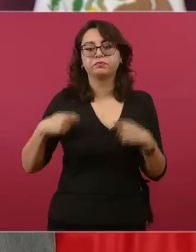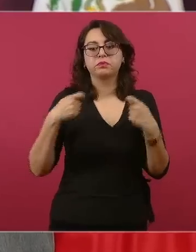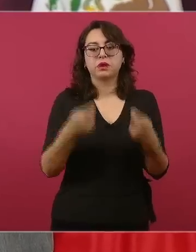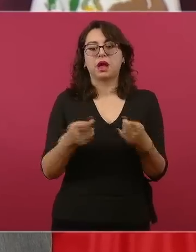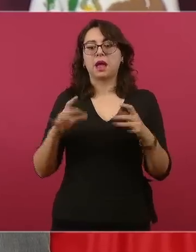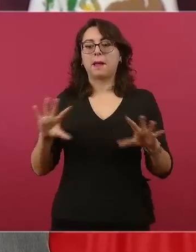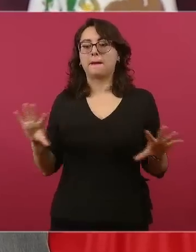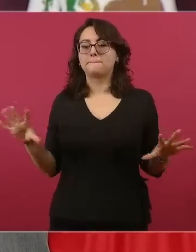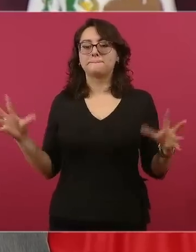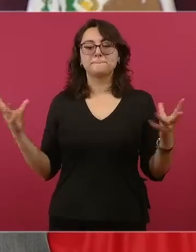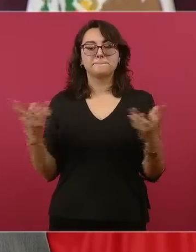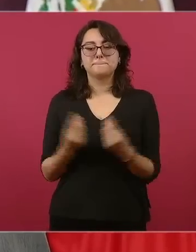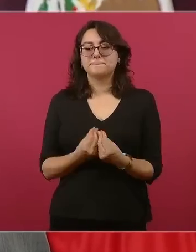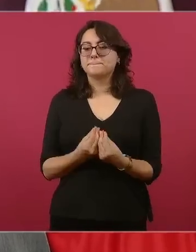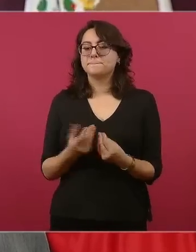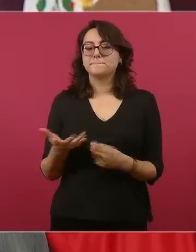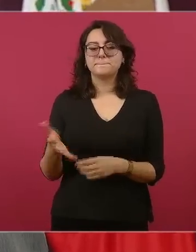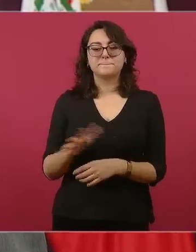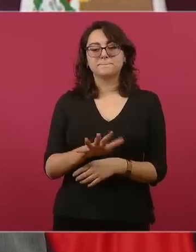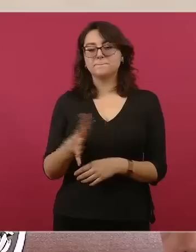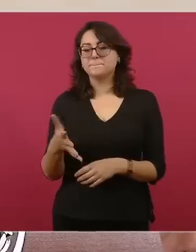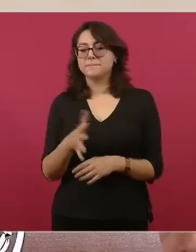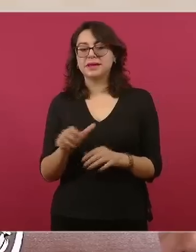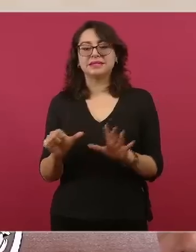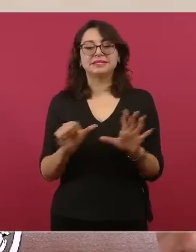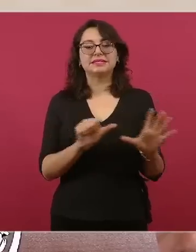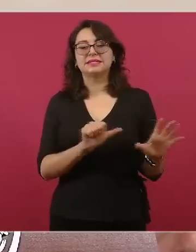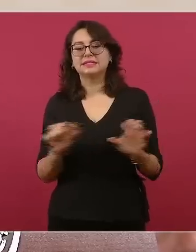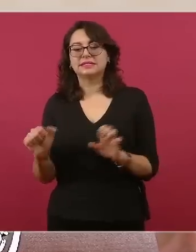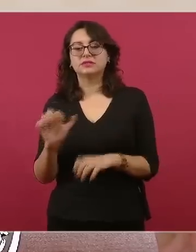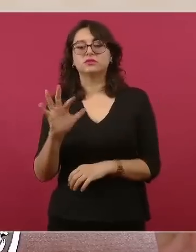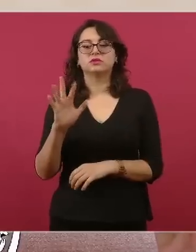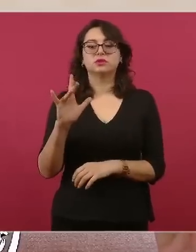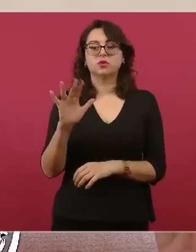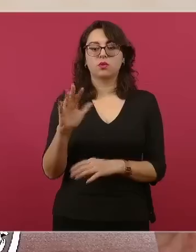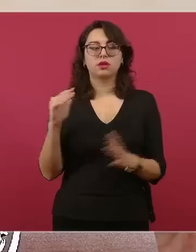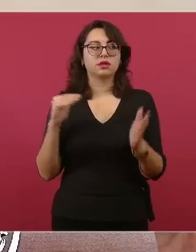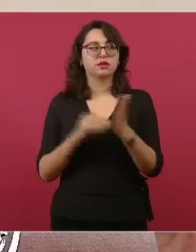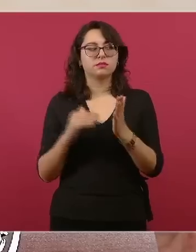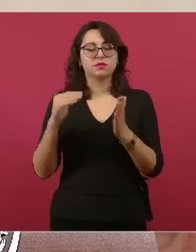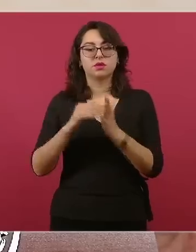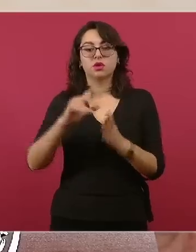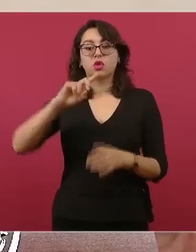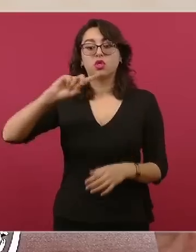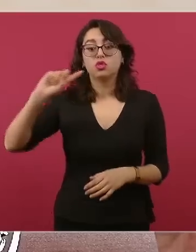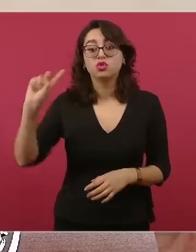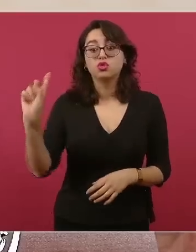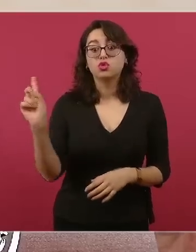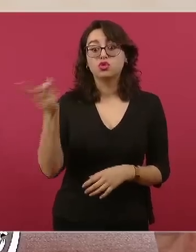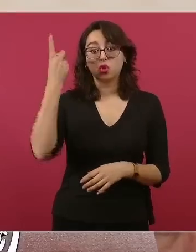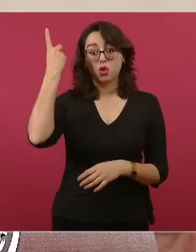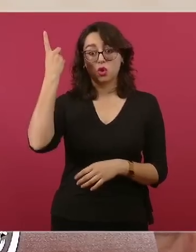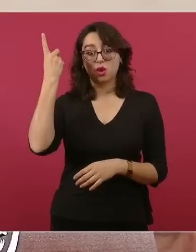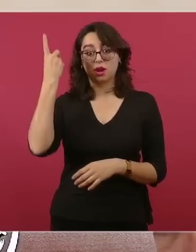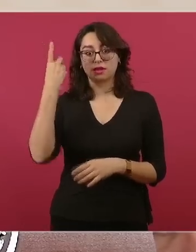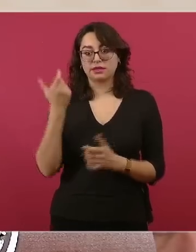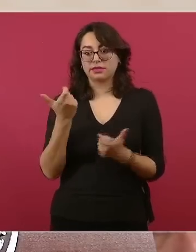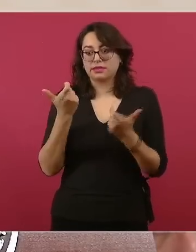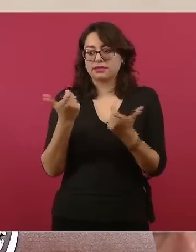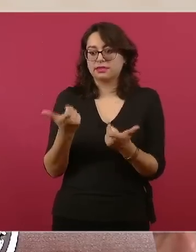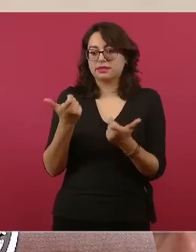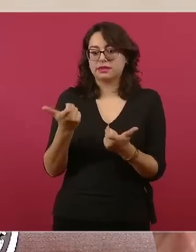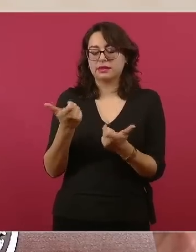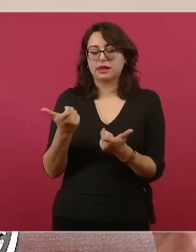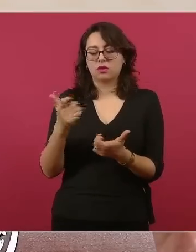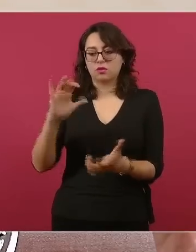alrededor de 650 millones de dólares y todo ese dinero